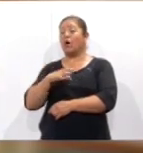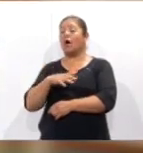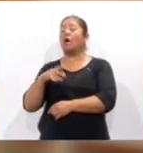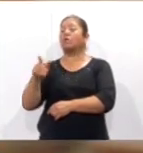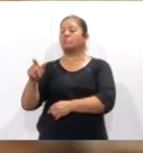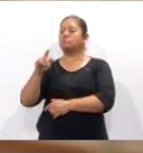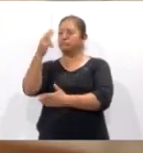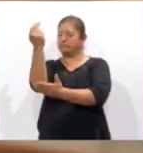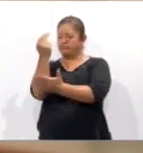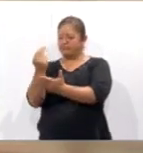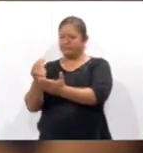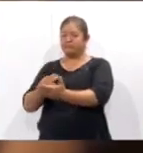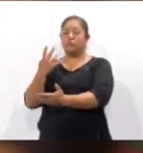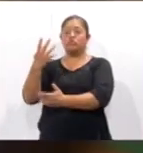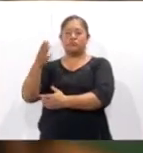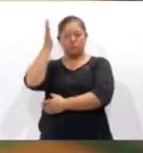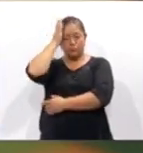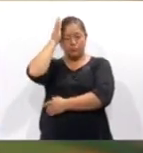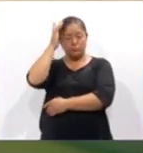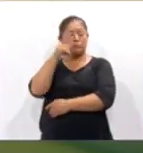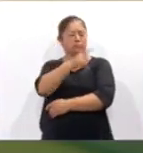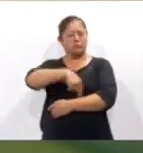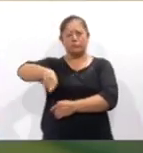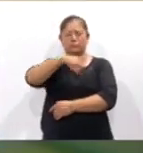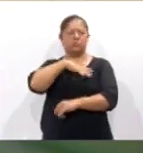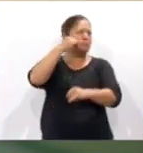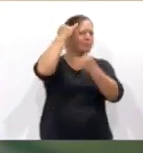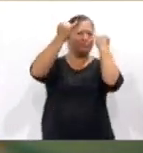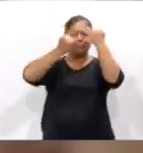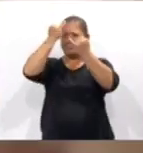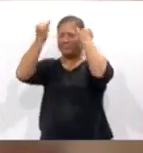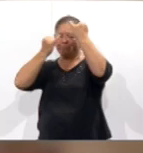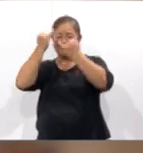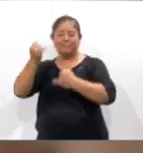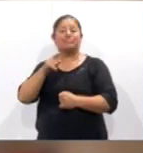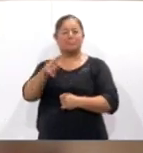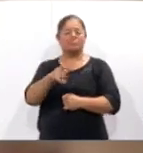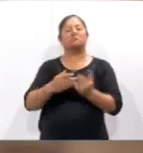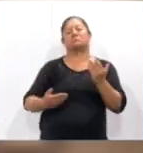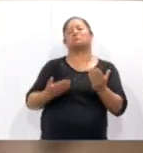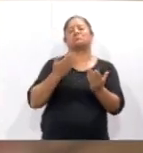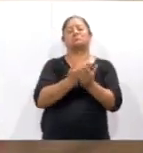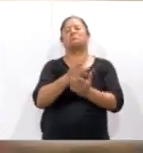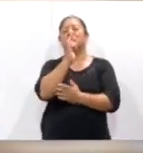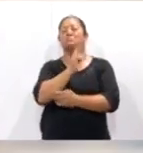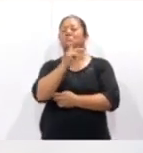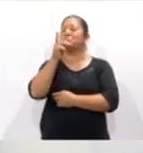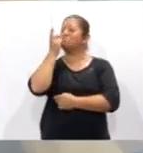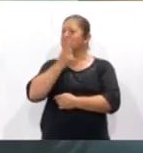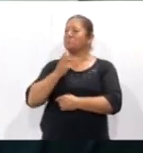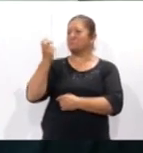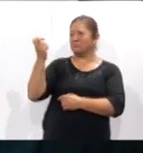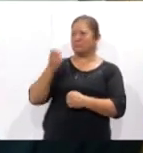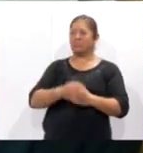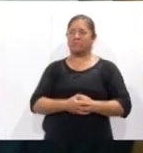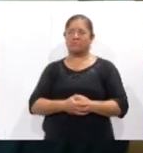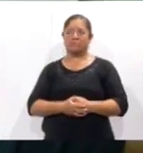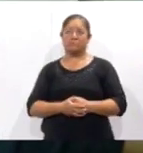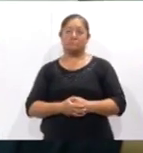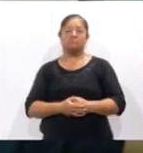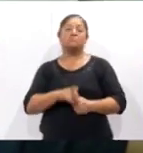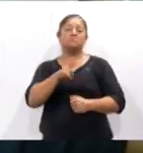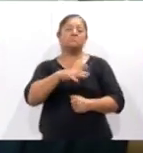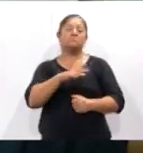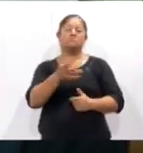información los participantes desarrollaron la lluvia de ideas y propuestas para el mejoramiento, detalló el también actor. Viene como de